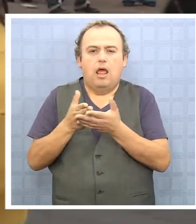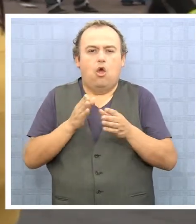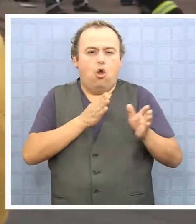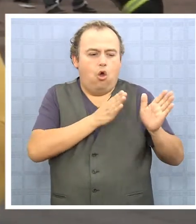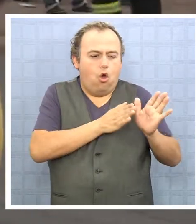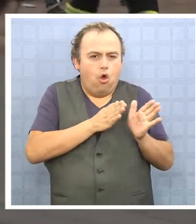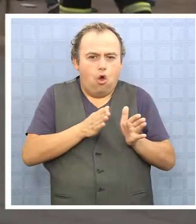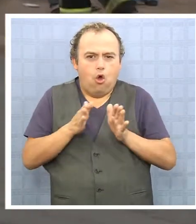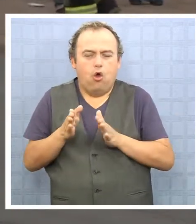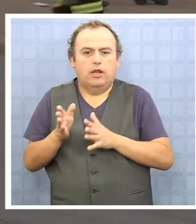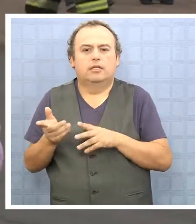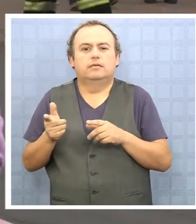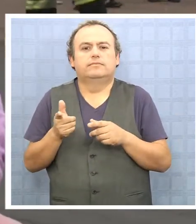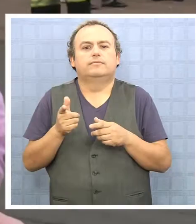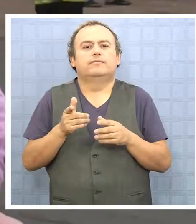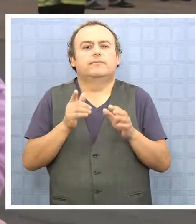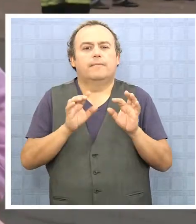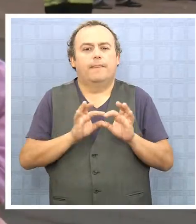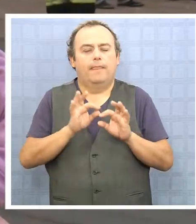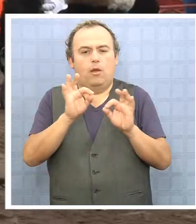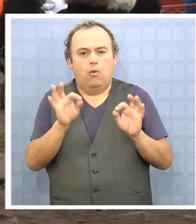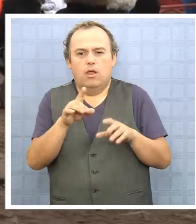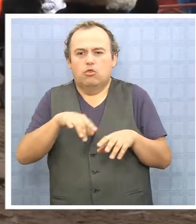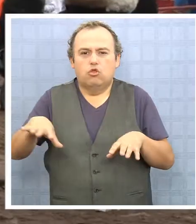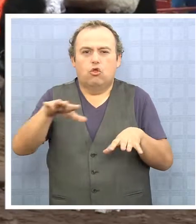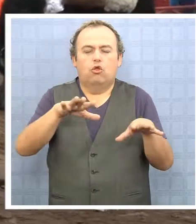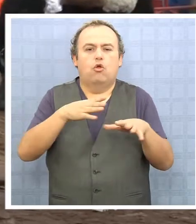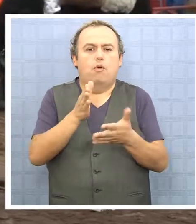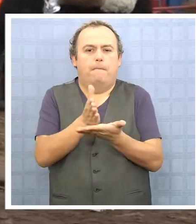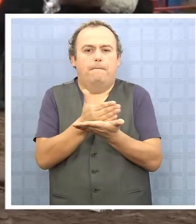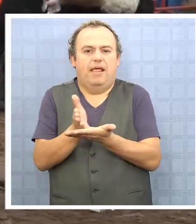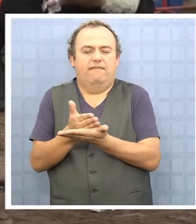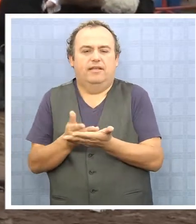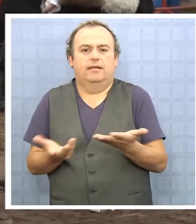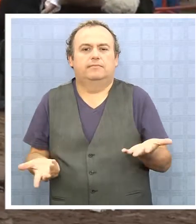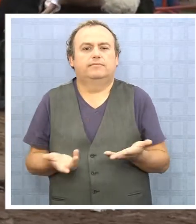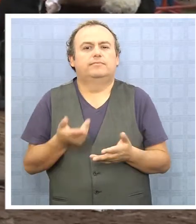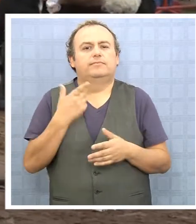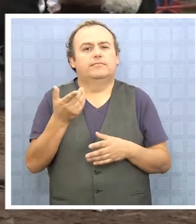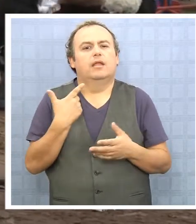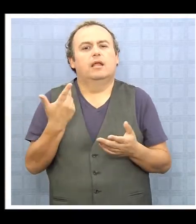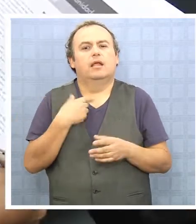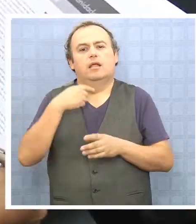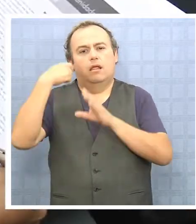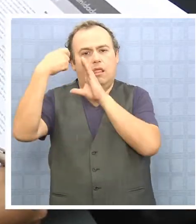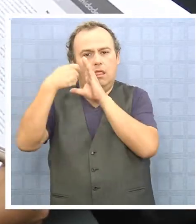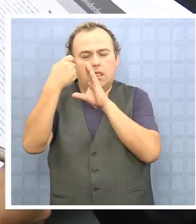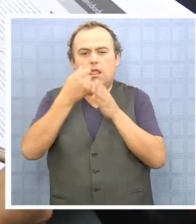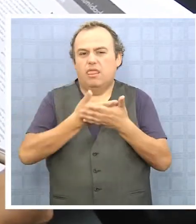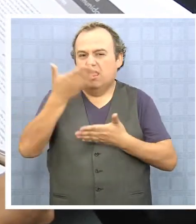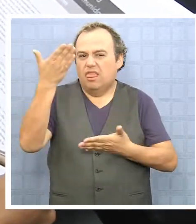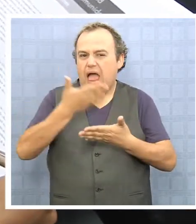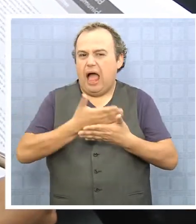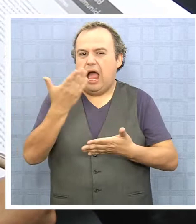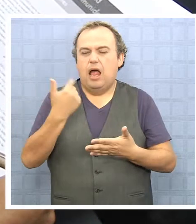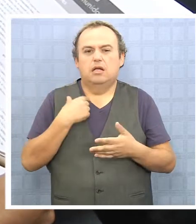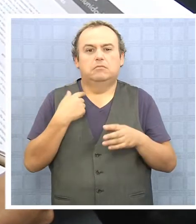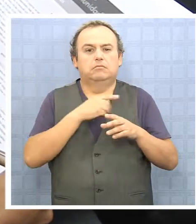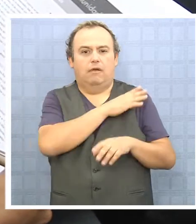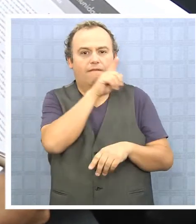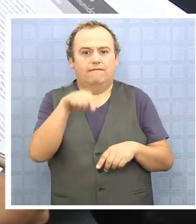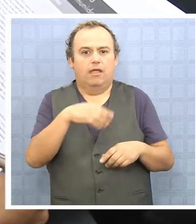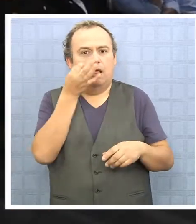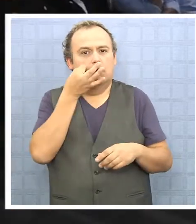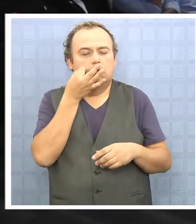organizar a la comunidad educativa y planificar. Los medios de comunicación no estuvieron ajenos a este tema, pues en la misma